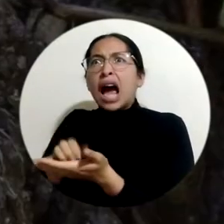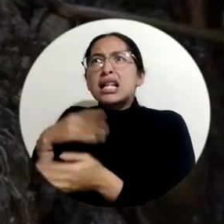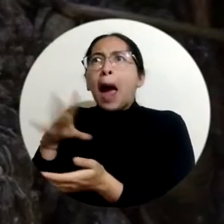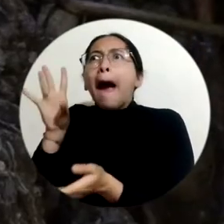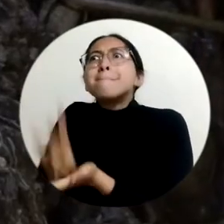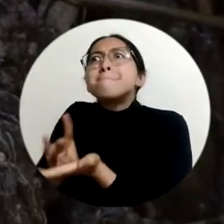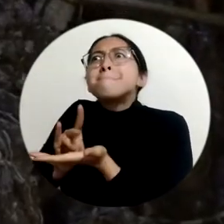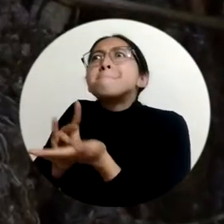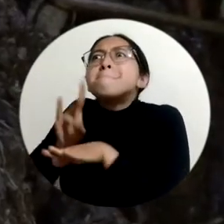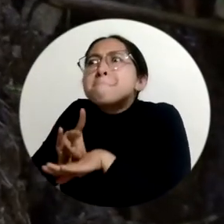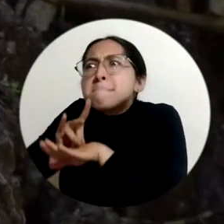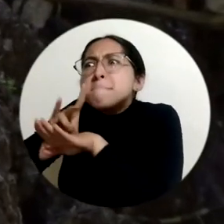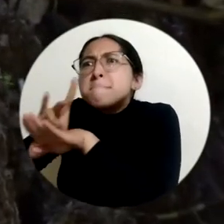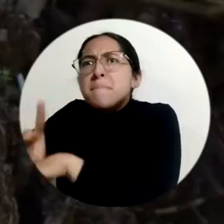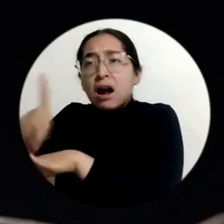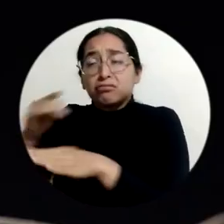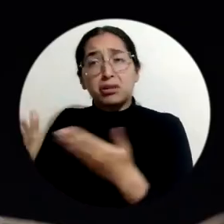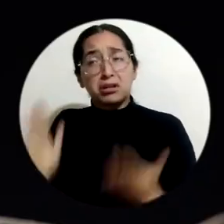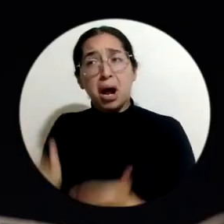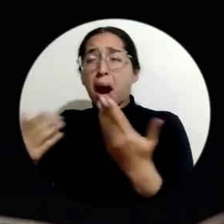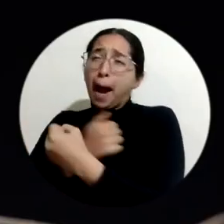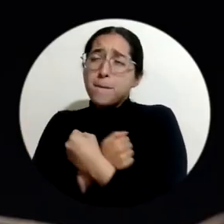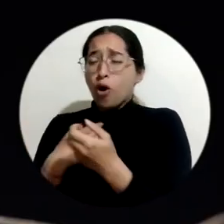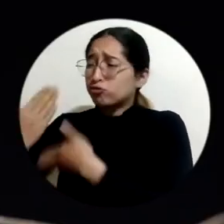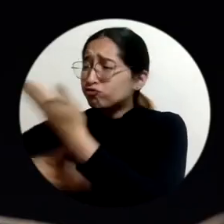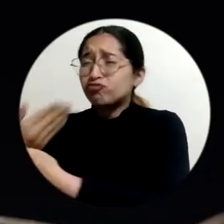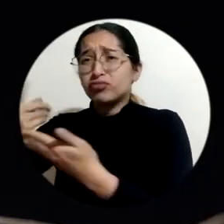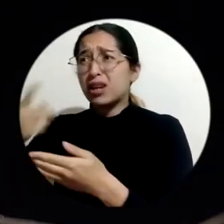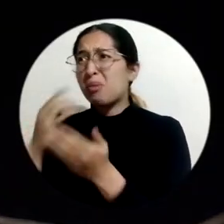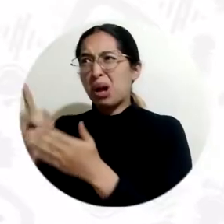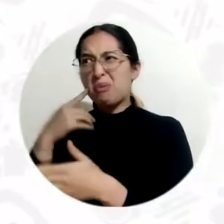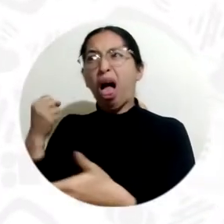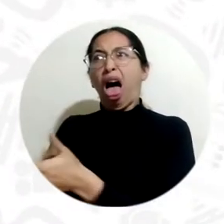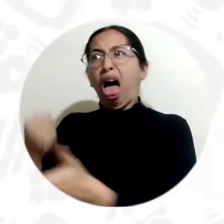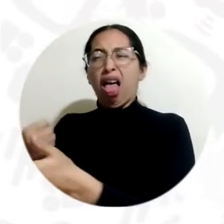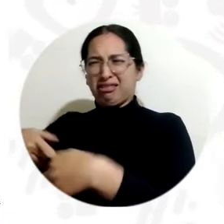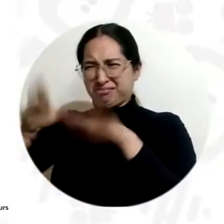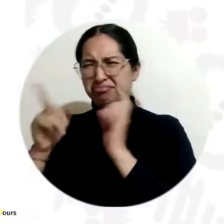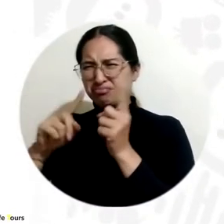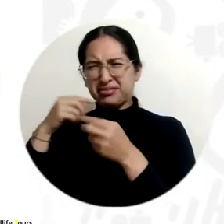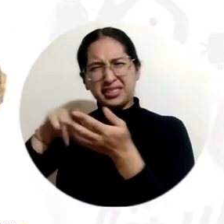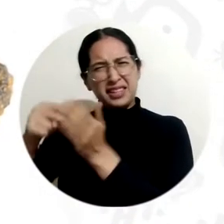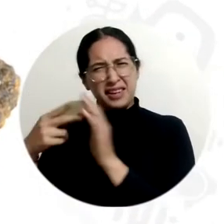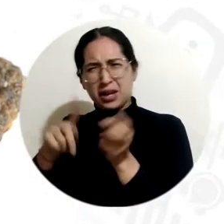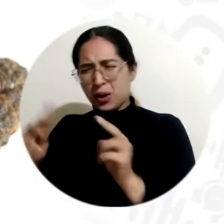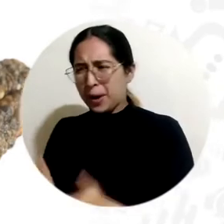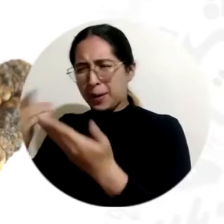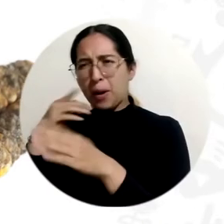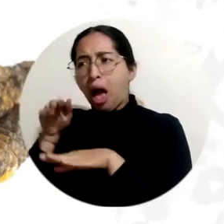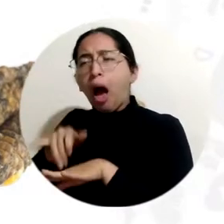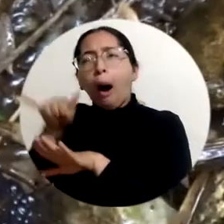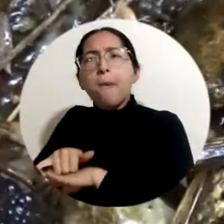realidad es un acto perseverante que permite que esta especie en peligro de extinción pueda preservarse. Técnicamente eso lo llamamos una